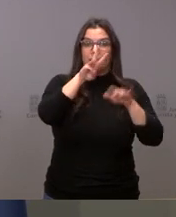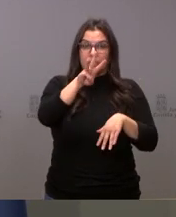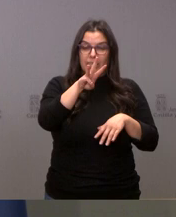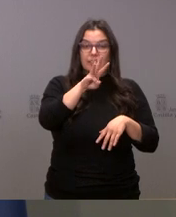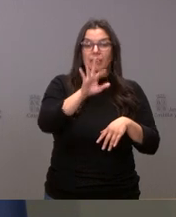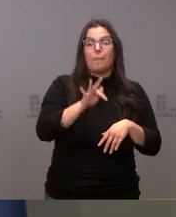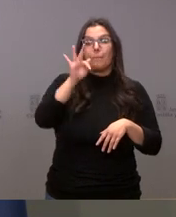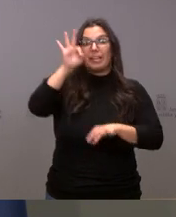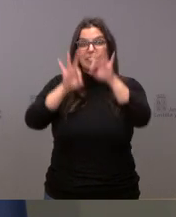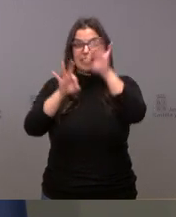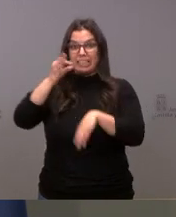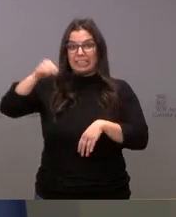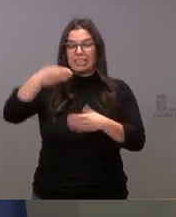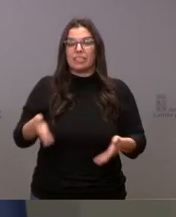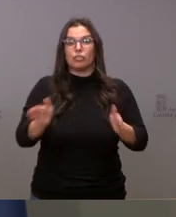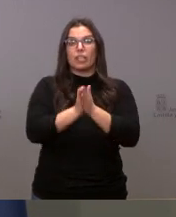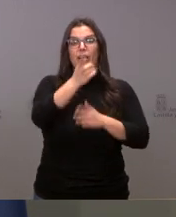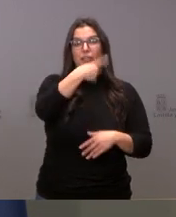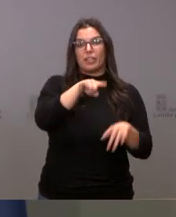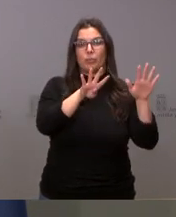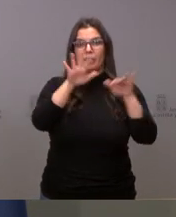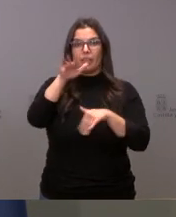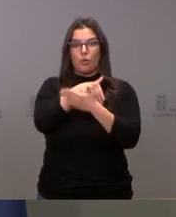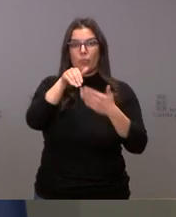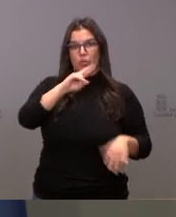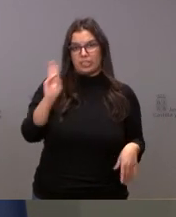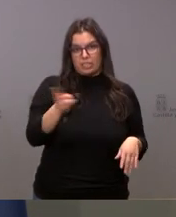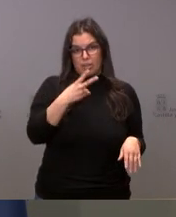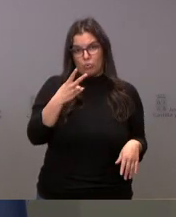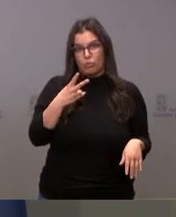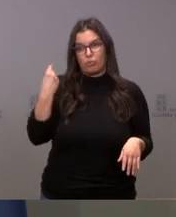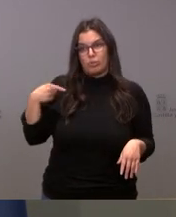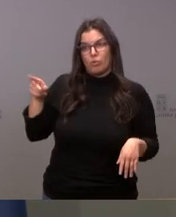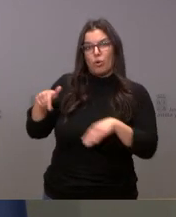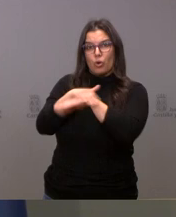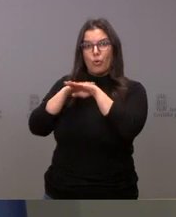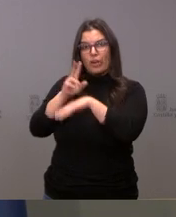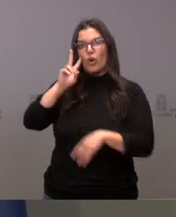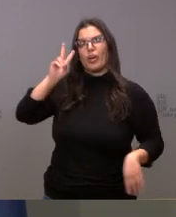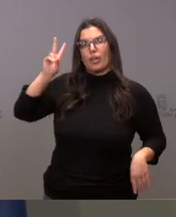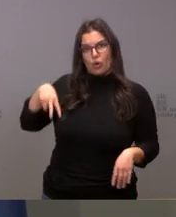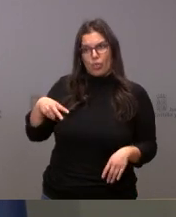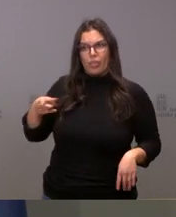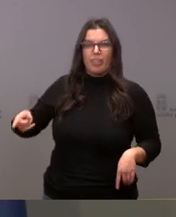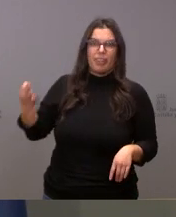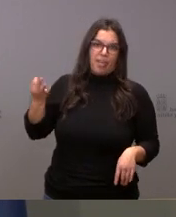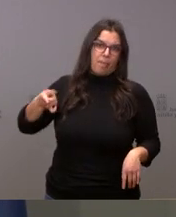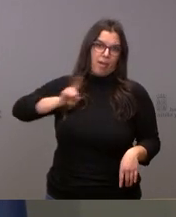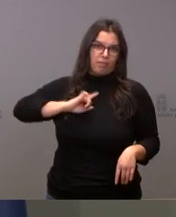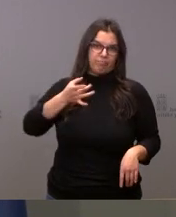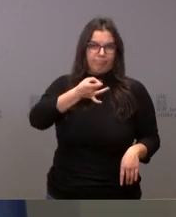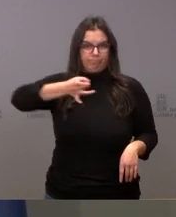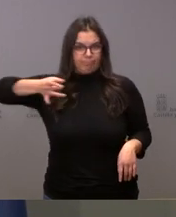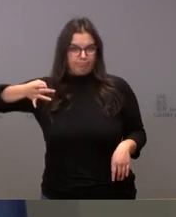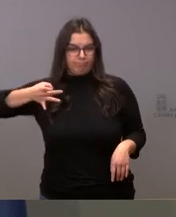cifra de intereses asciende a los 195 millones de euros que el Gobierno reconoce como deuda para